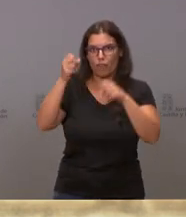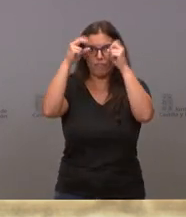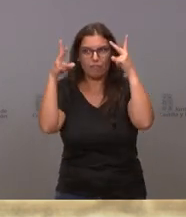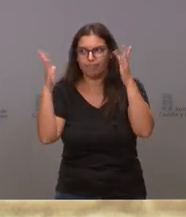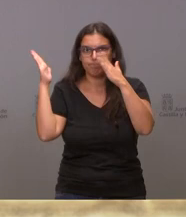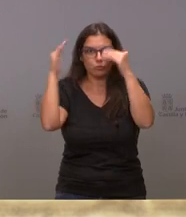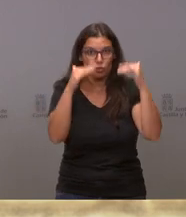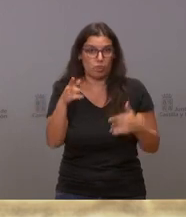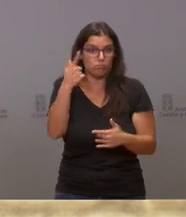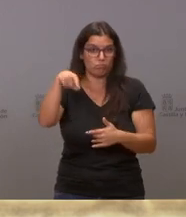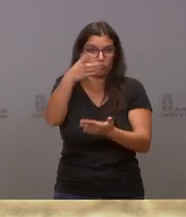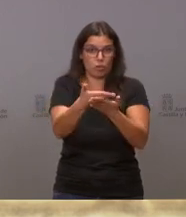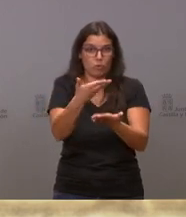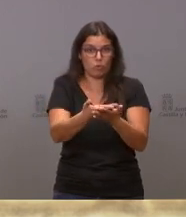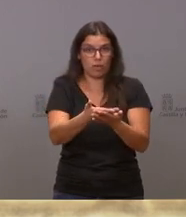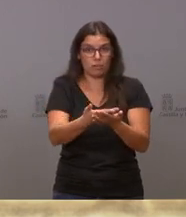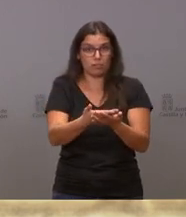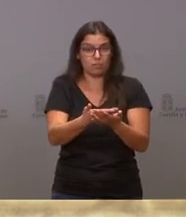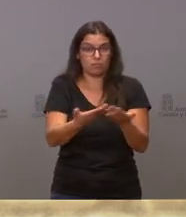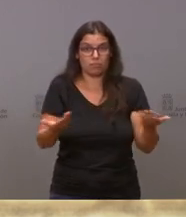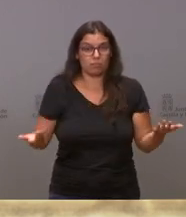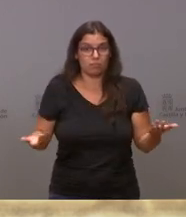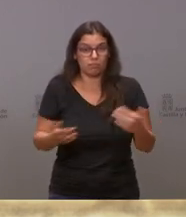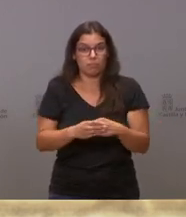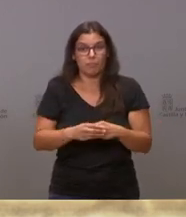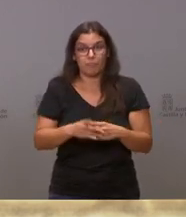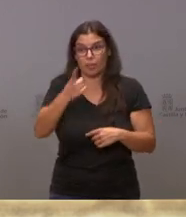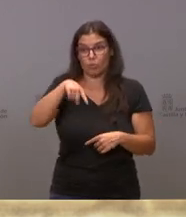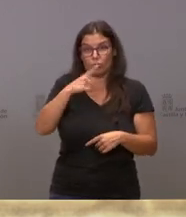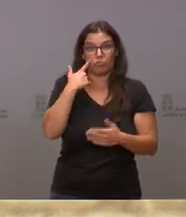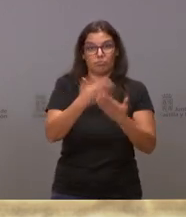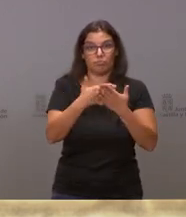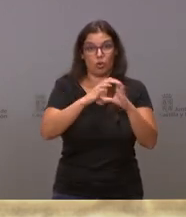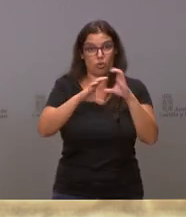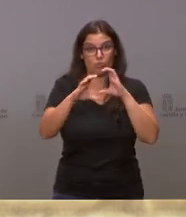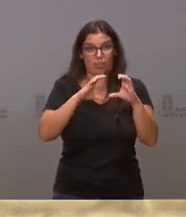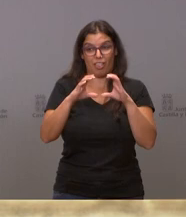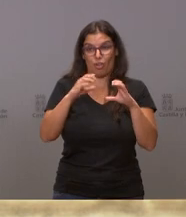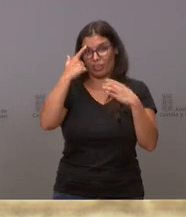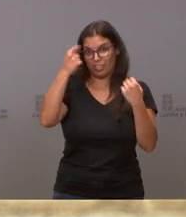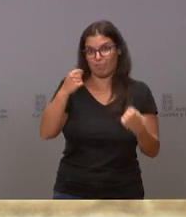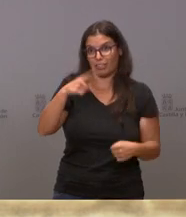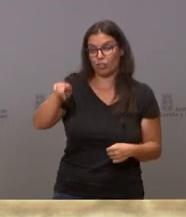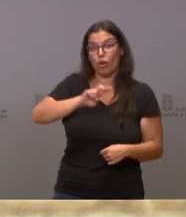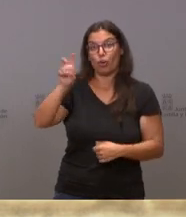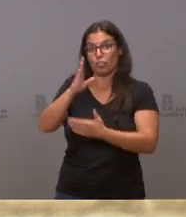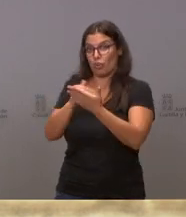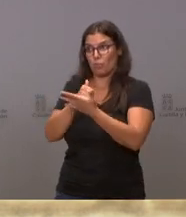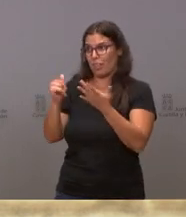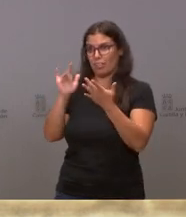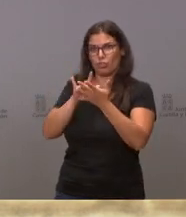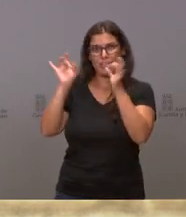Y ustedes han podido comprobar, porque son profesionales de la comunicación, cómo en otras comunidades autónomas están sucediendo